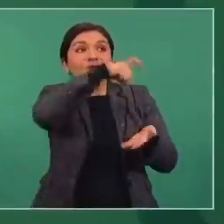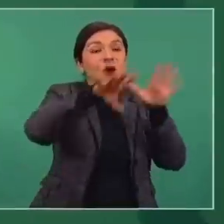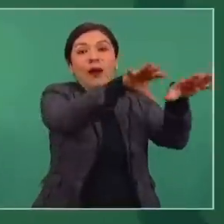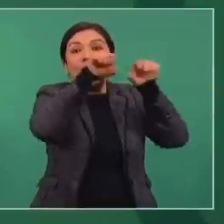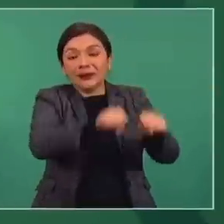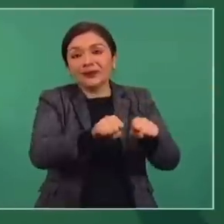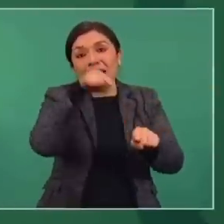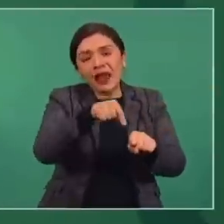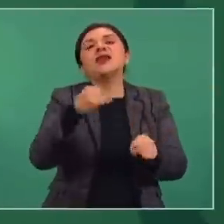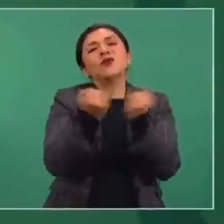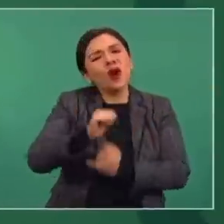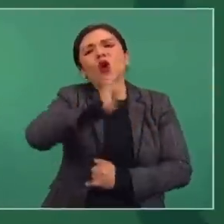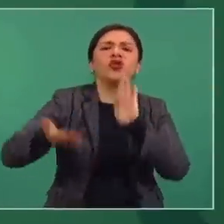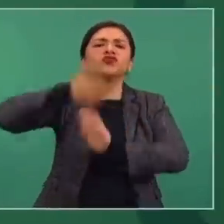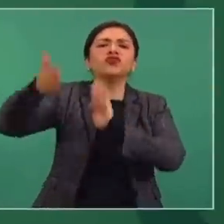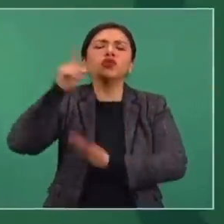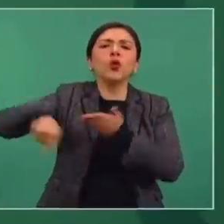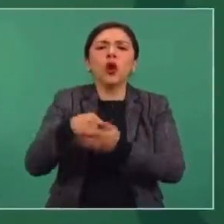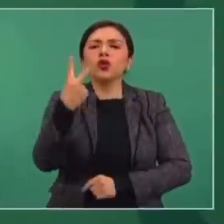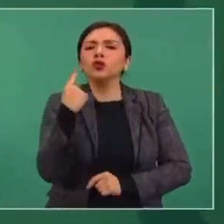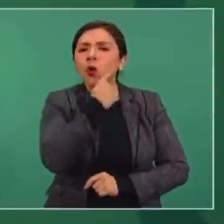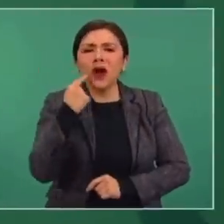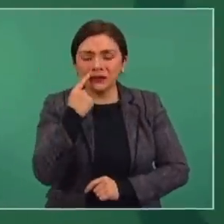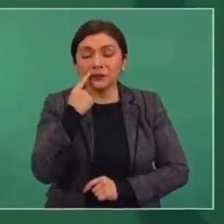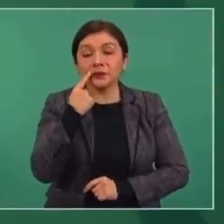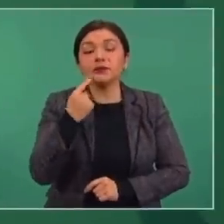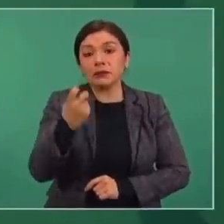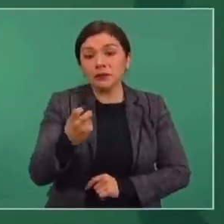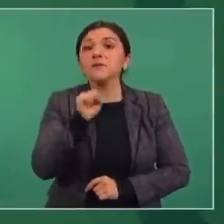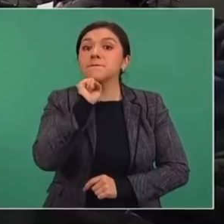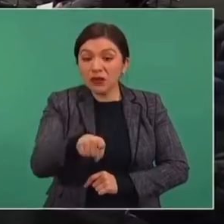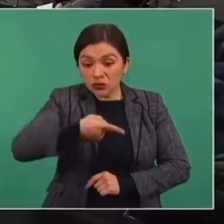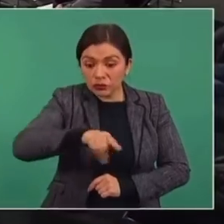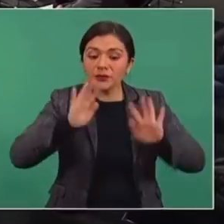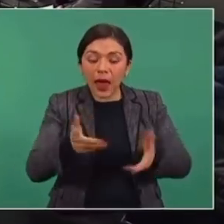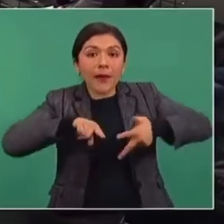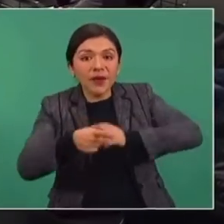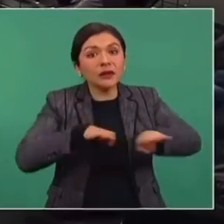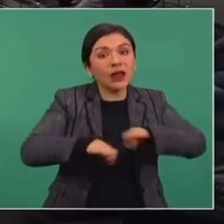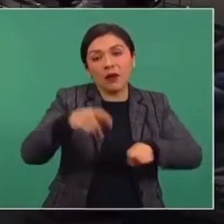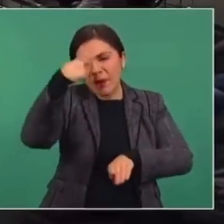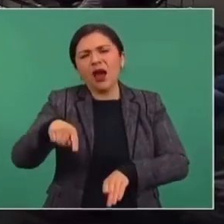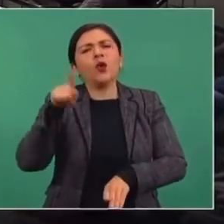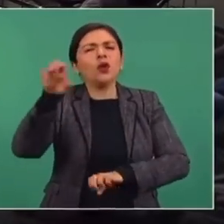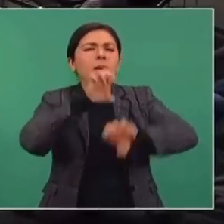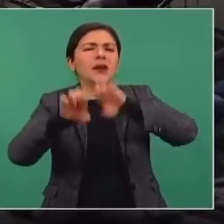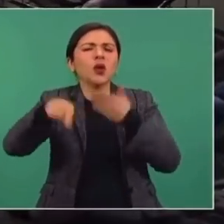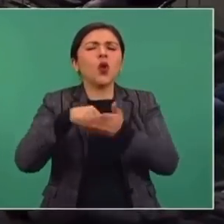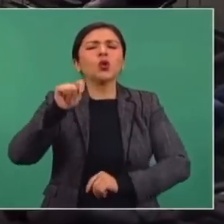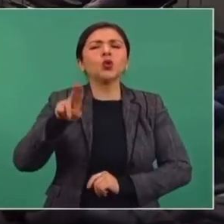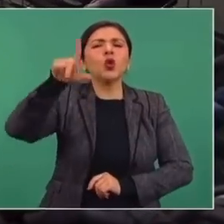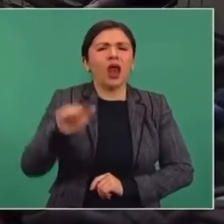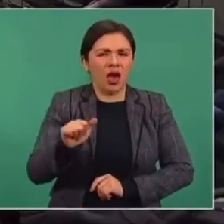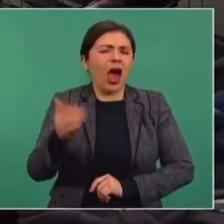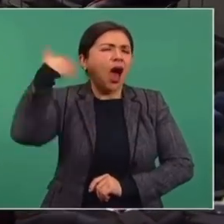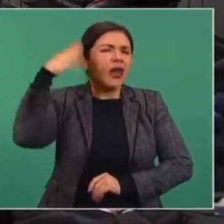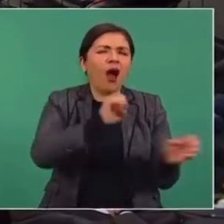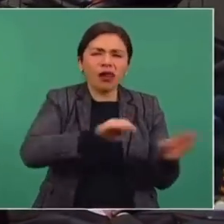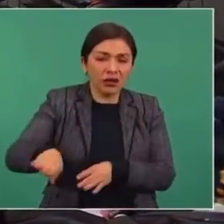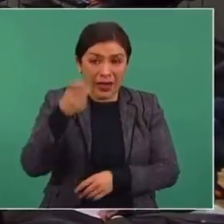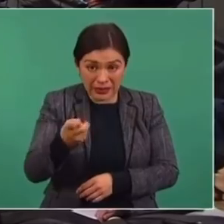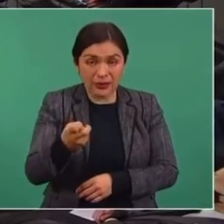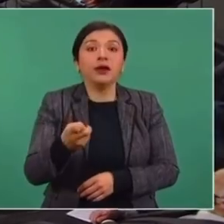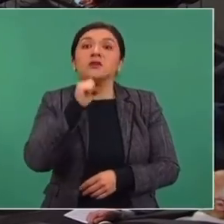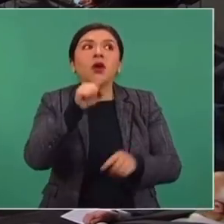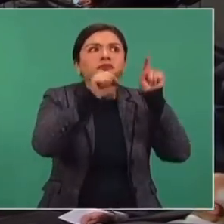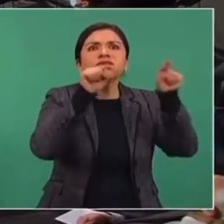ustedes saben, está construyendo una nueva refinería en Dos Bocas y estamos también reiniciando los trabajos de una coquizadora en Tula, que había quedado abandonada. Y con